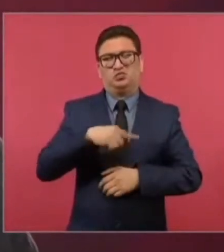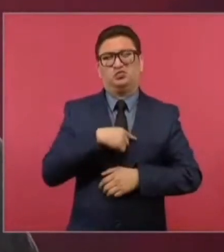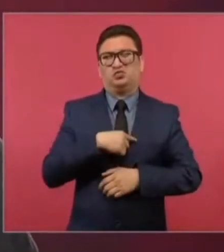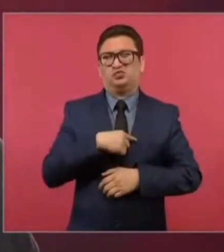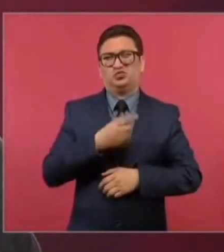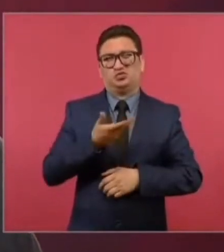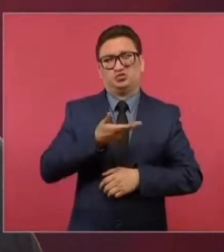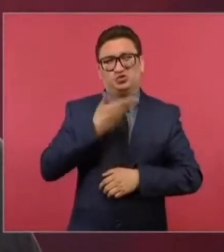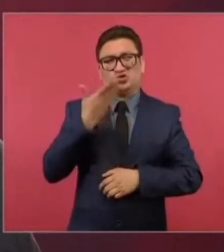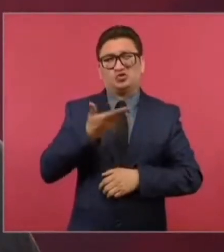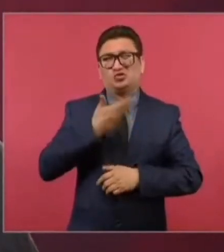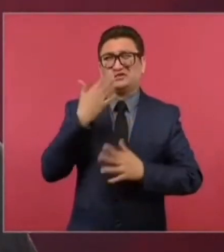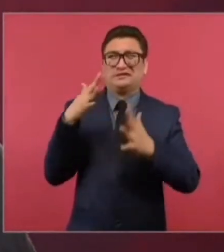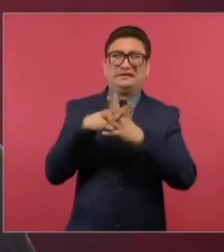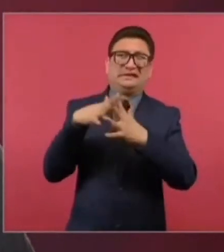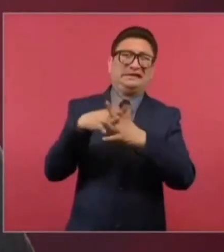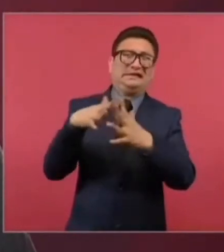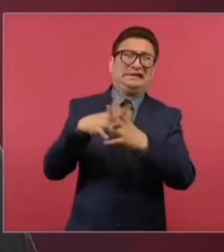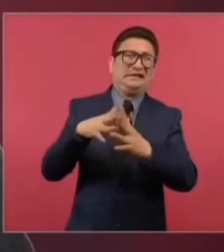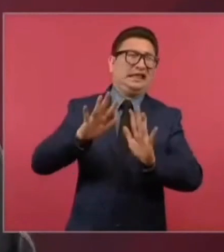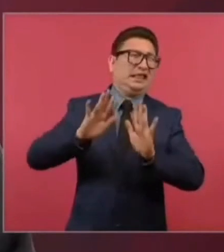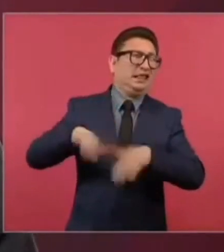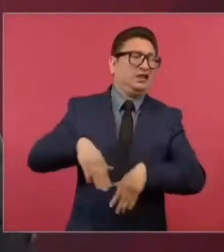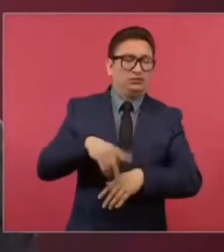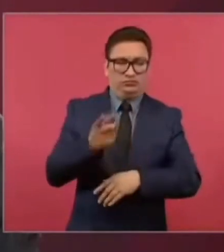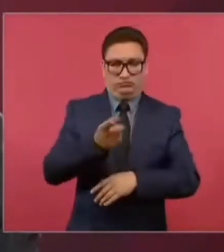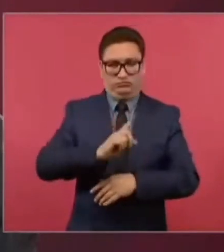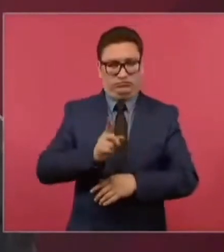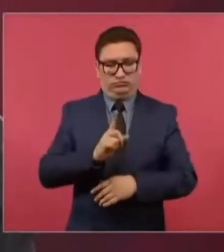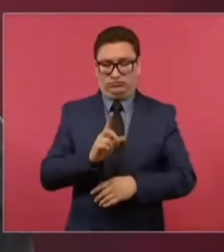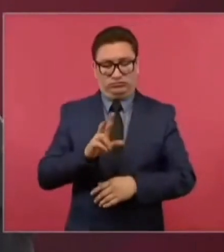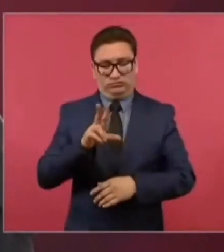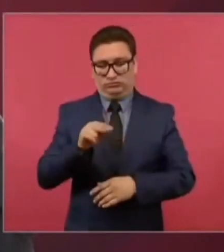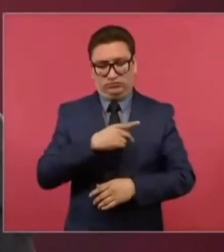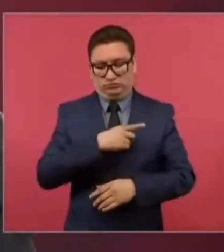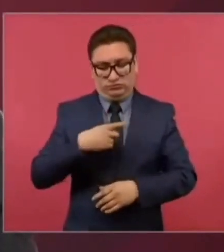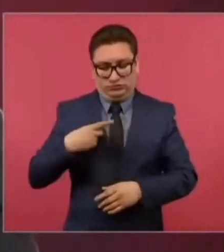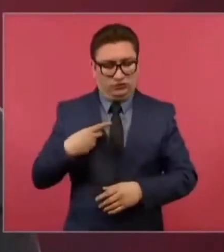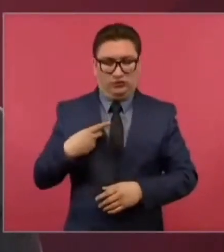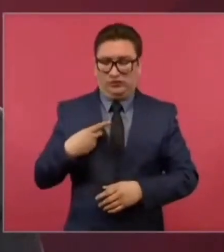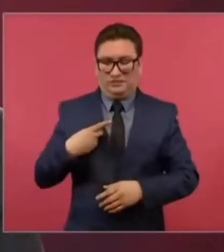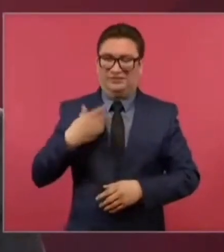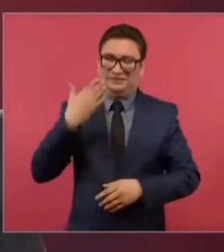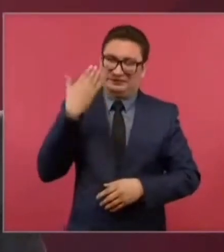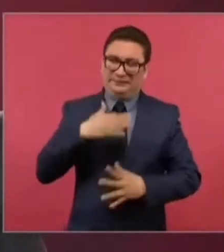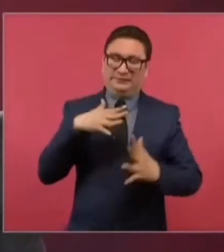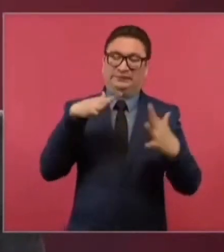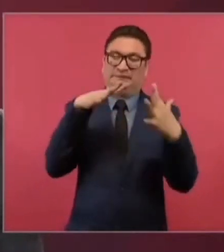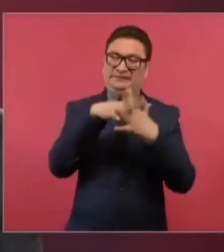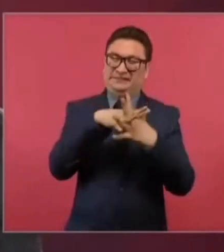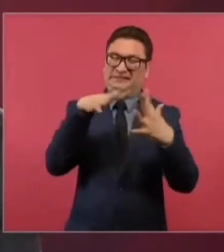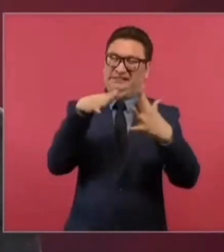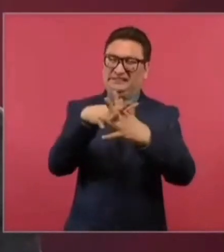a esa guerra que está causando muchas